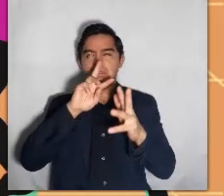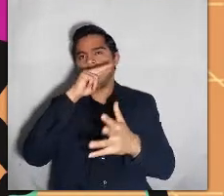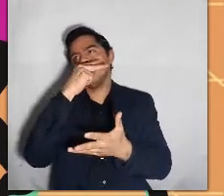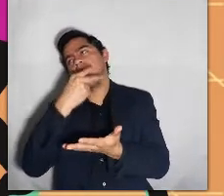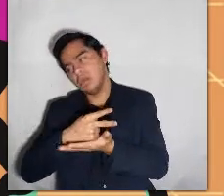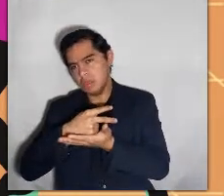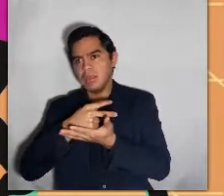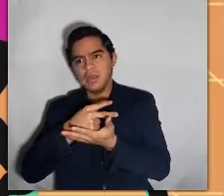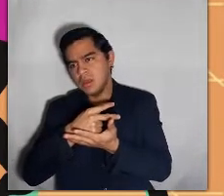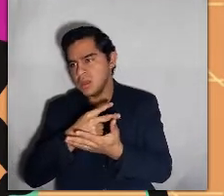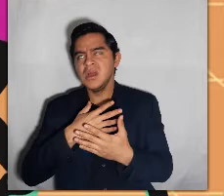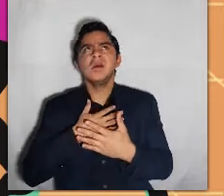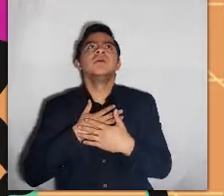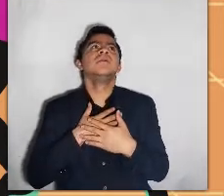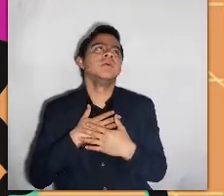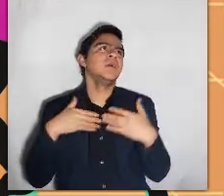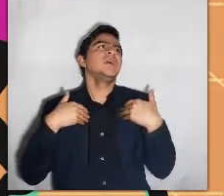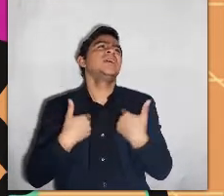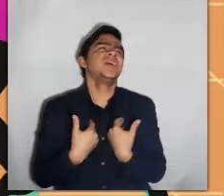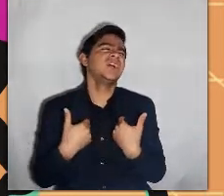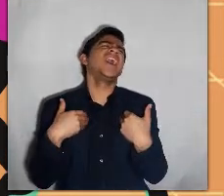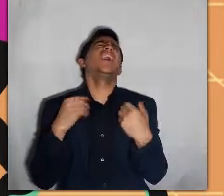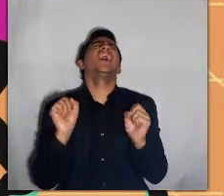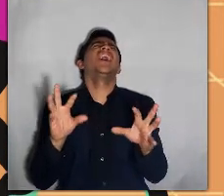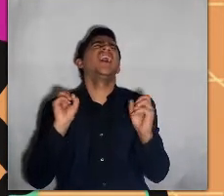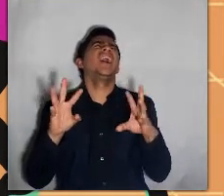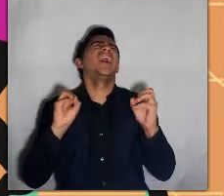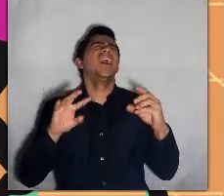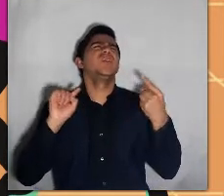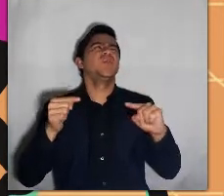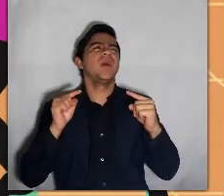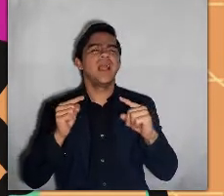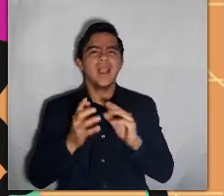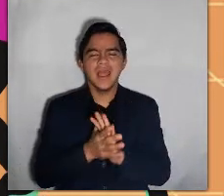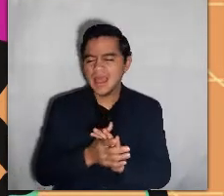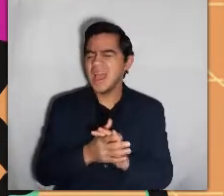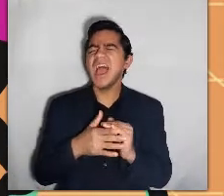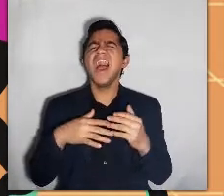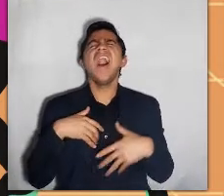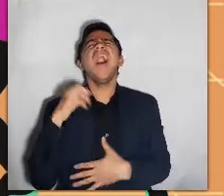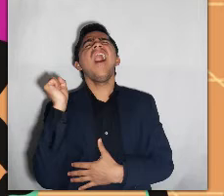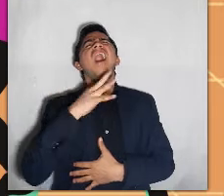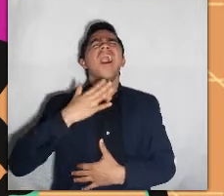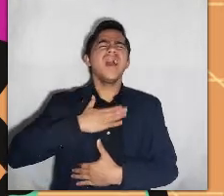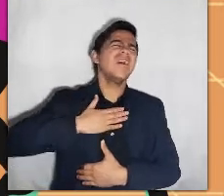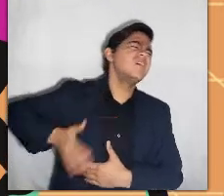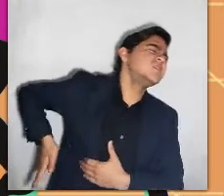colores. Entonces se desplomó en el suelo, muerto de cansancio y quejándose de dolor.